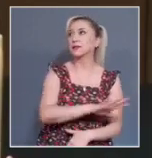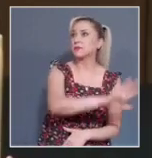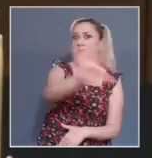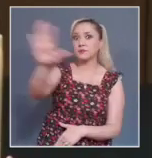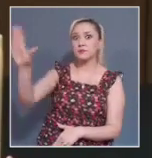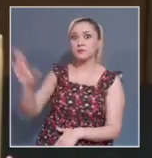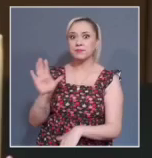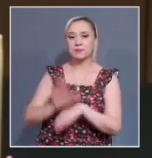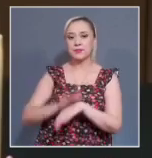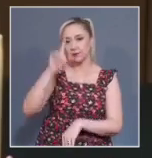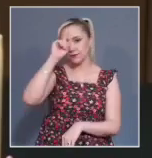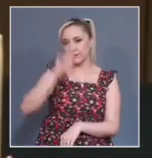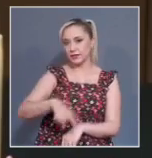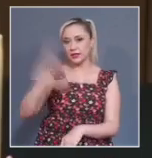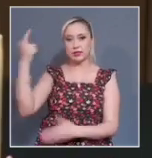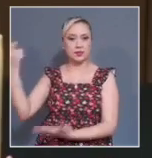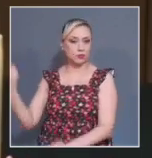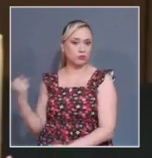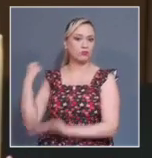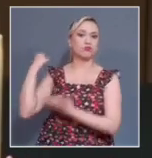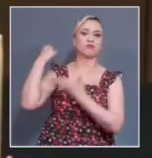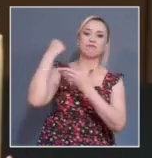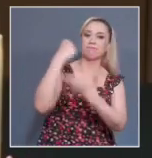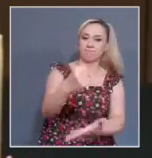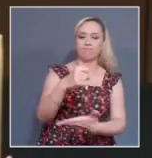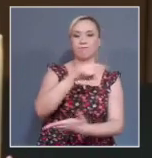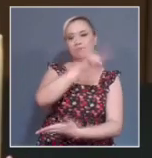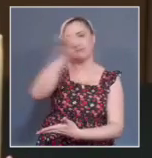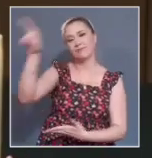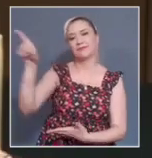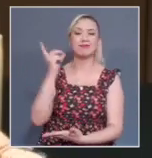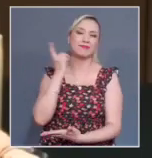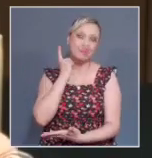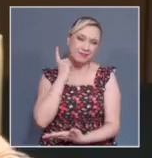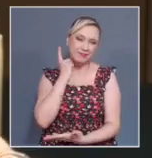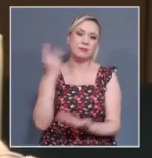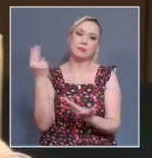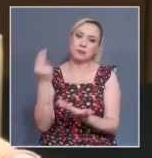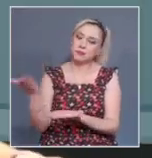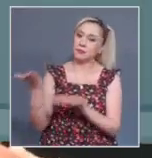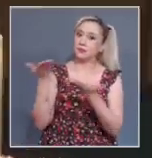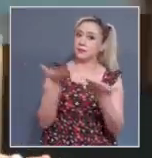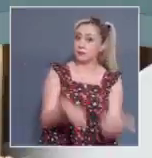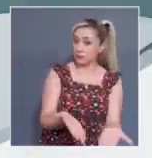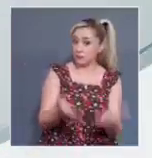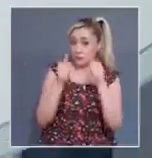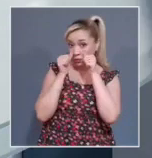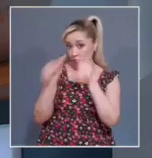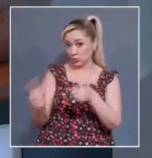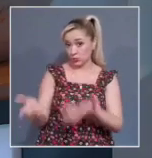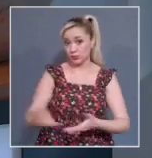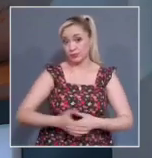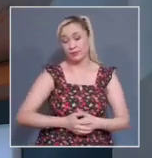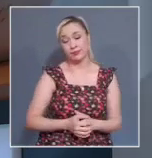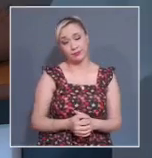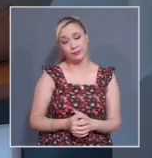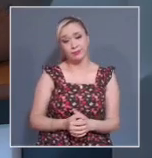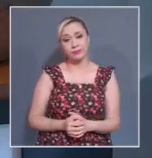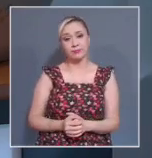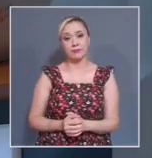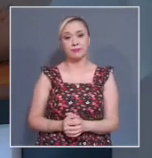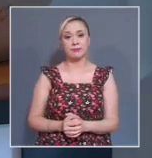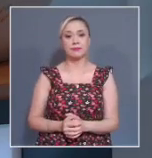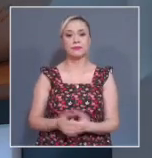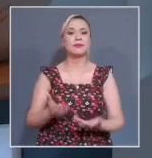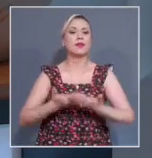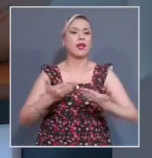presupuesto. Para el Canal del Poder Judicial de la Federación, Marta Rodríguez. El Consejo de la